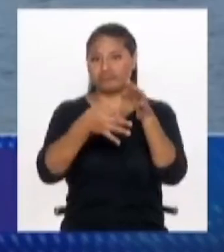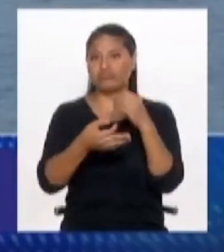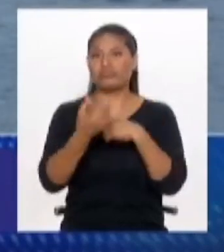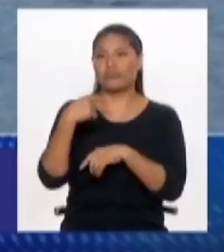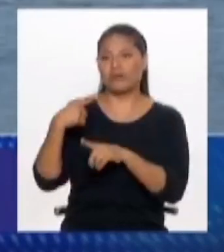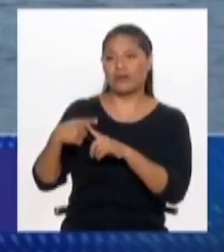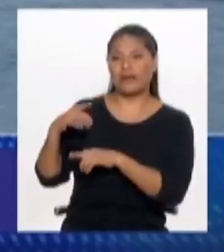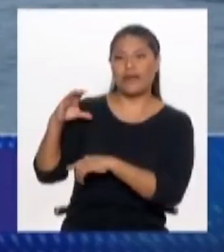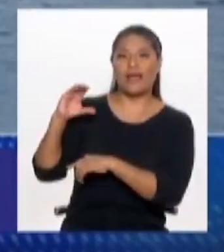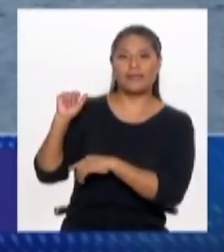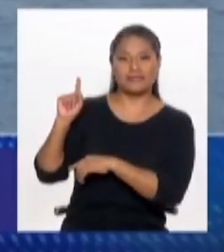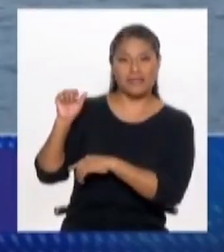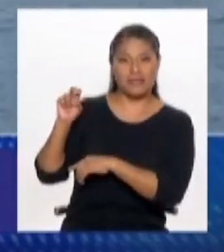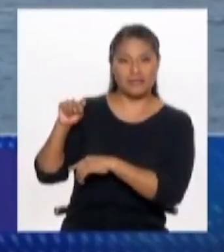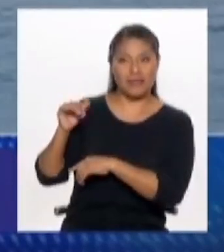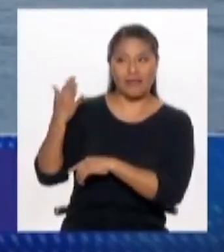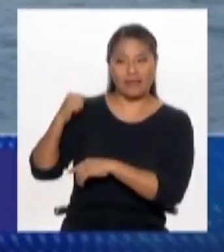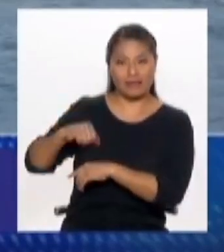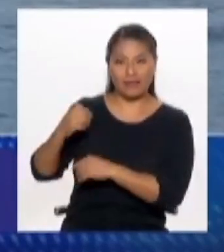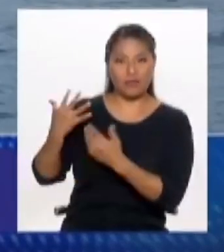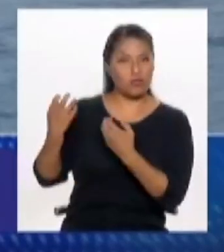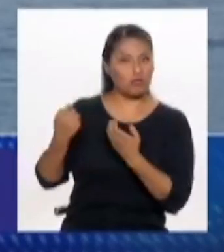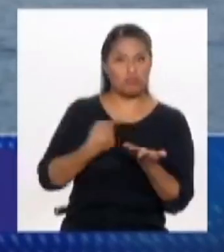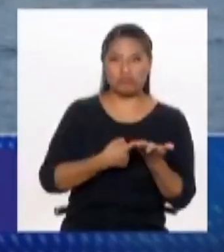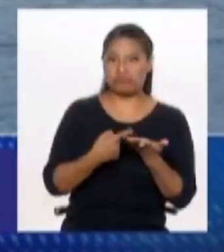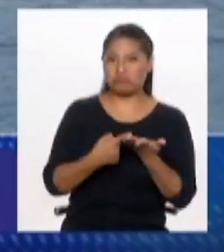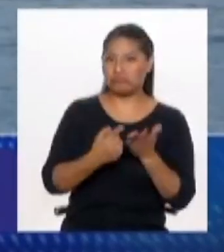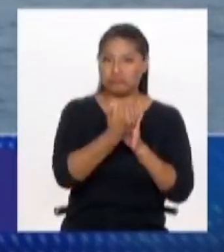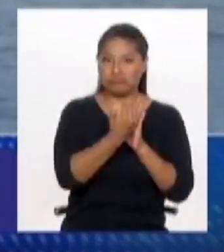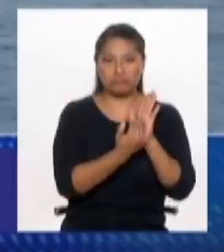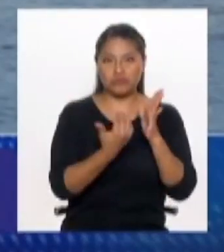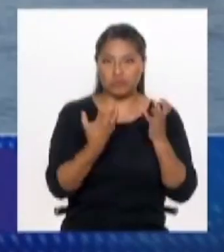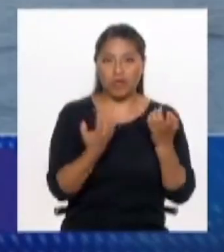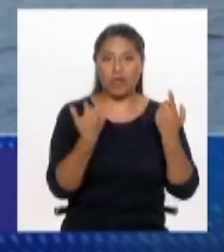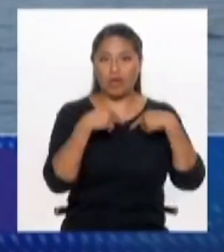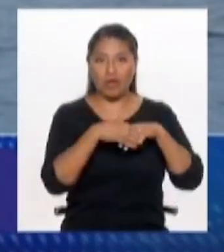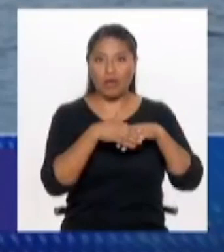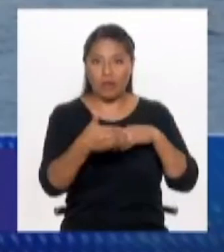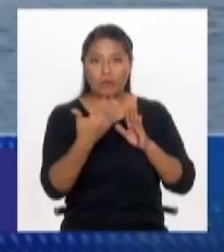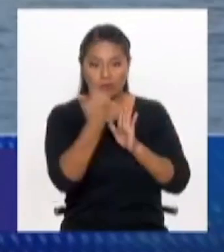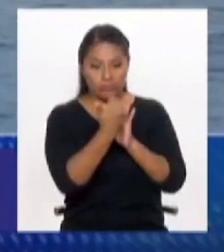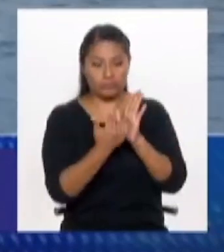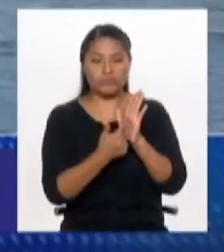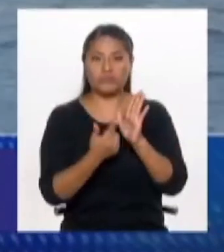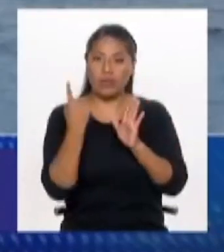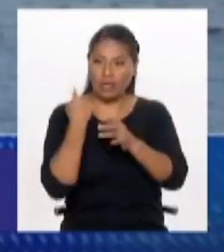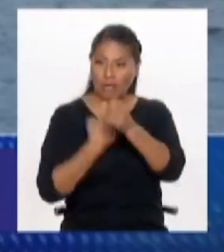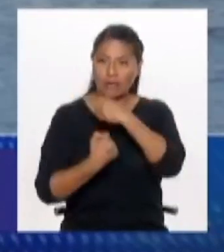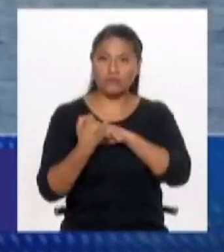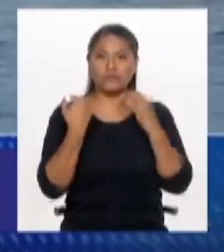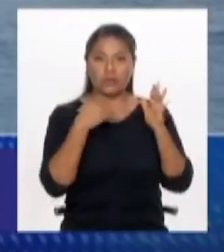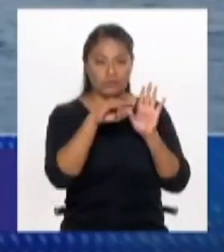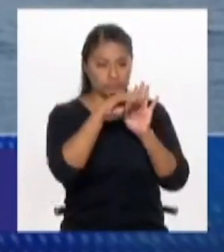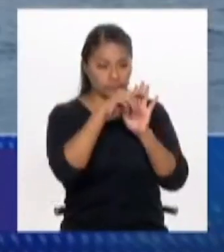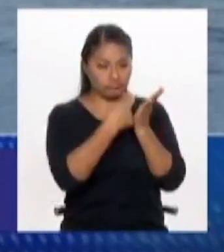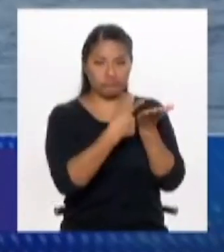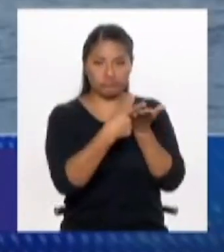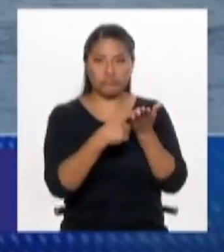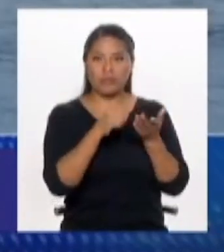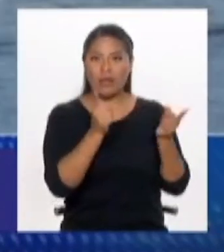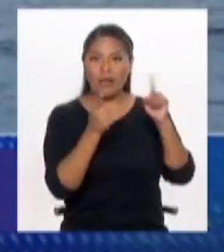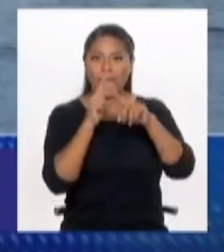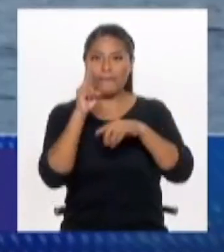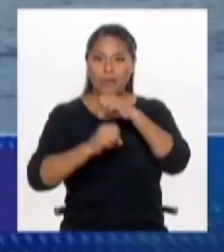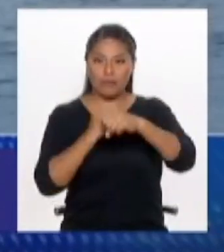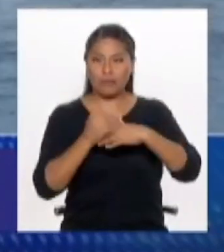Castañeda no quiso hacer el plan. Entonces para eso tenemos un plan que acaba de ser aprobado el año pasado. Tenemos un plan por los próximos 20 años.